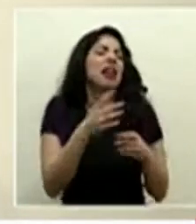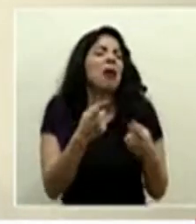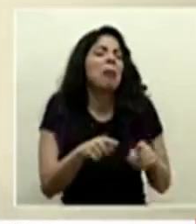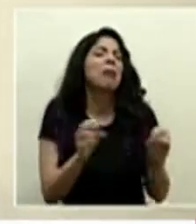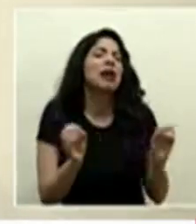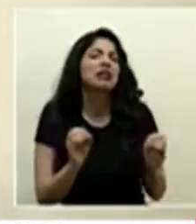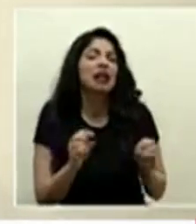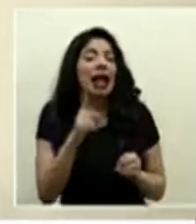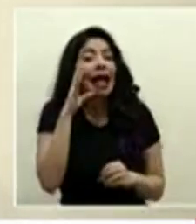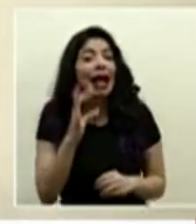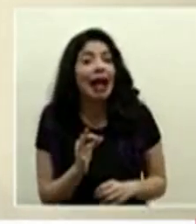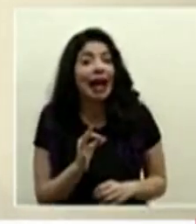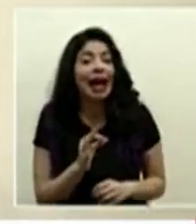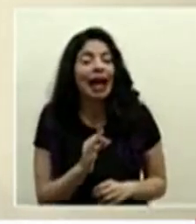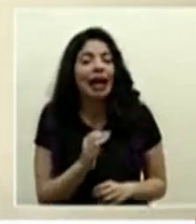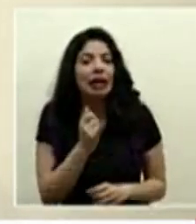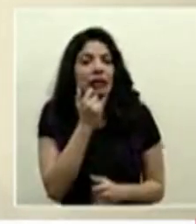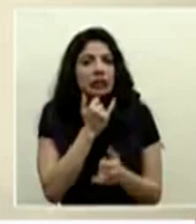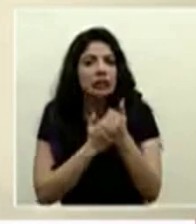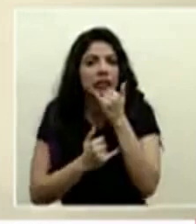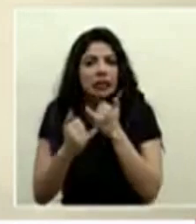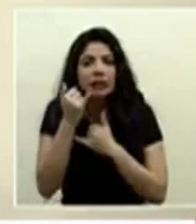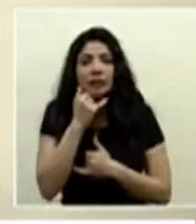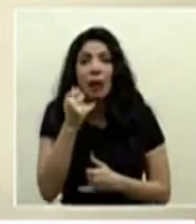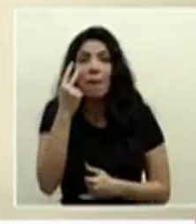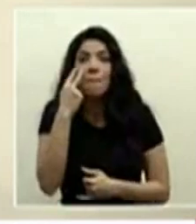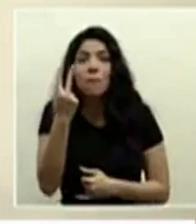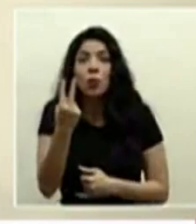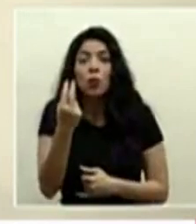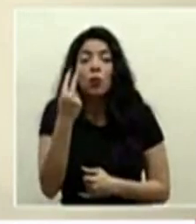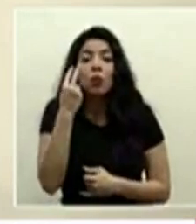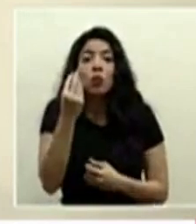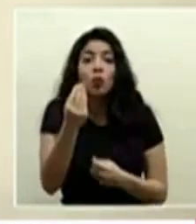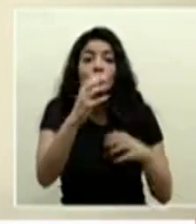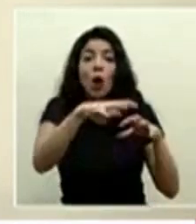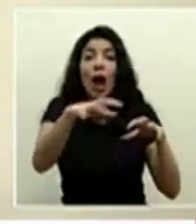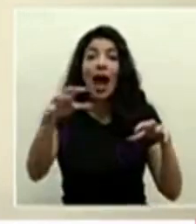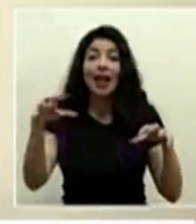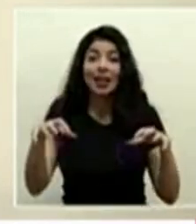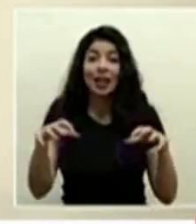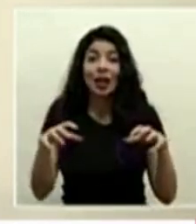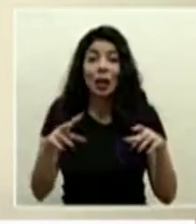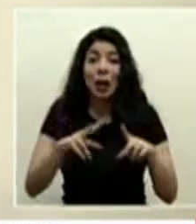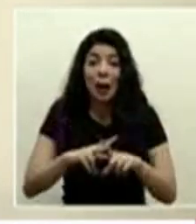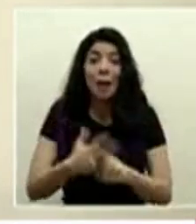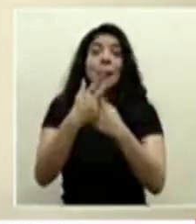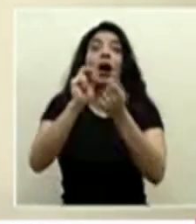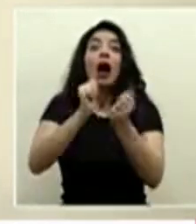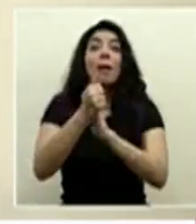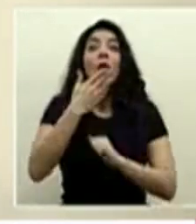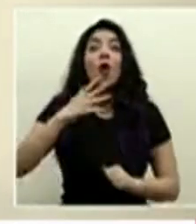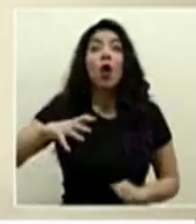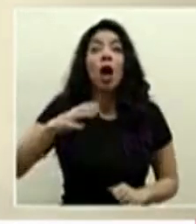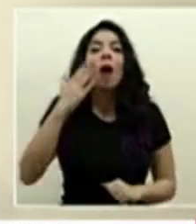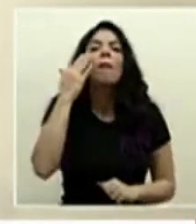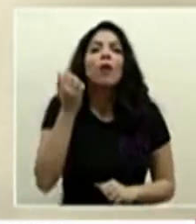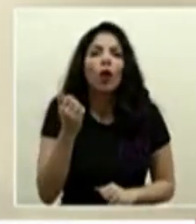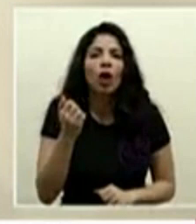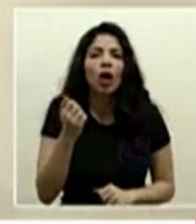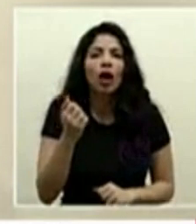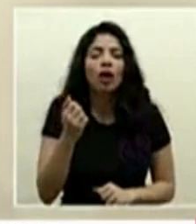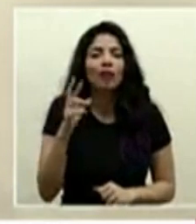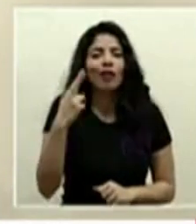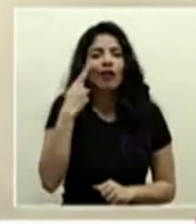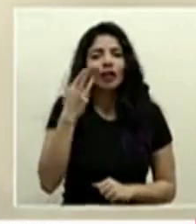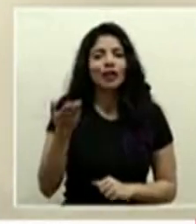a pasar nada justamente hemos visto como muchos de los cantones que empezaron con alerta naranja en el gran área metropolitana había una colaboración importante